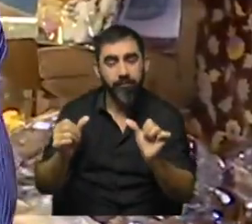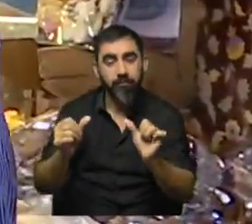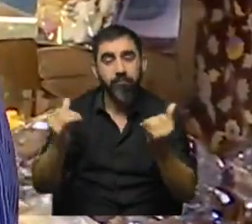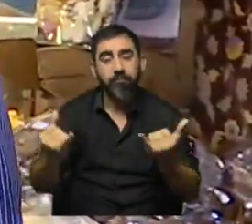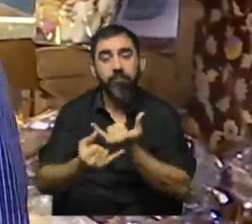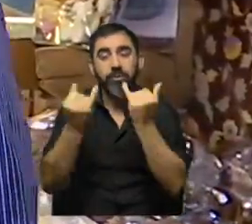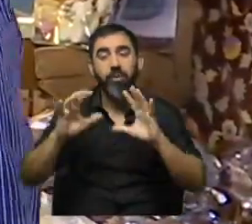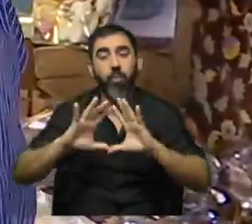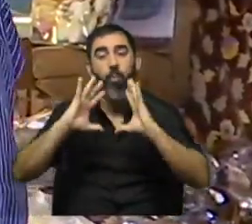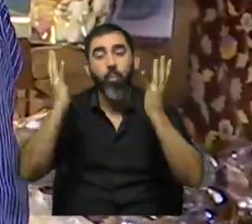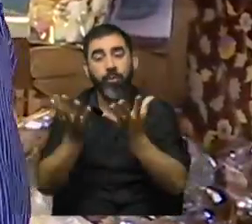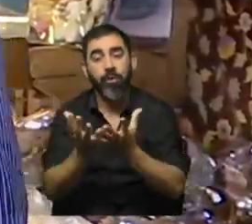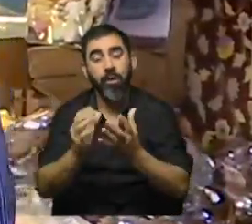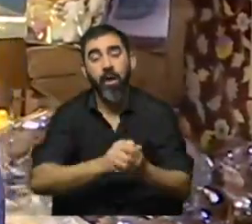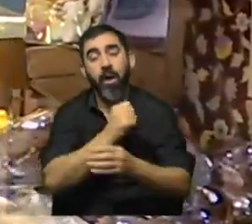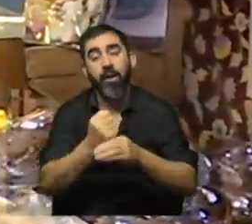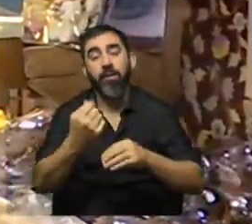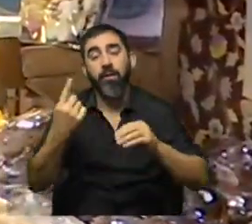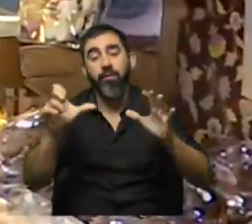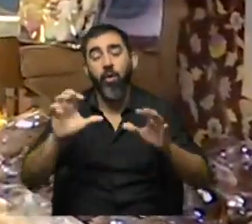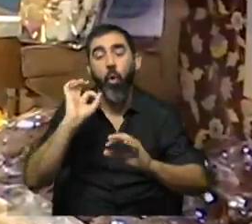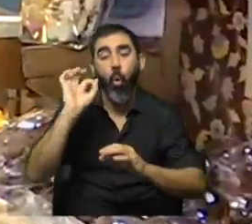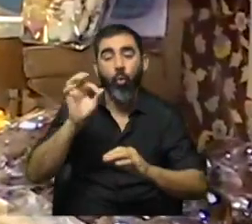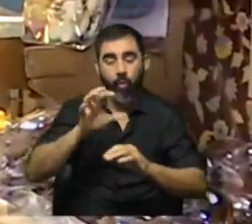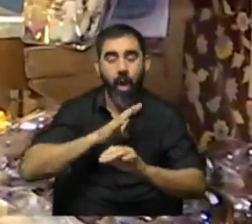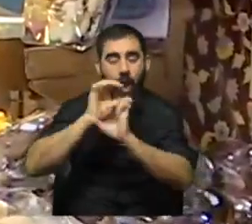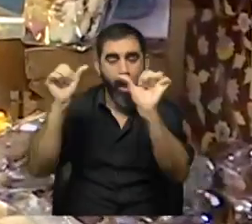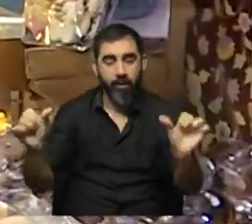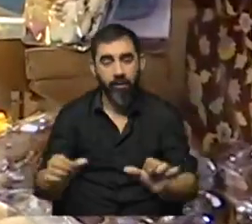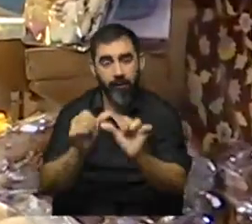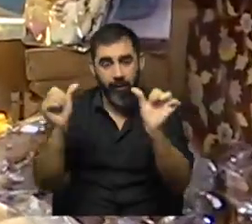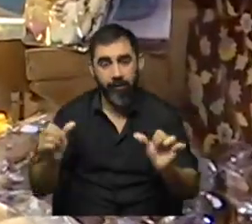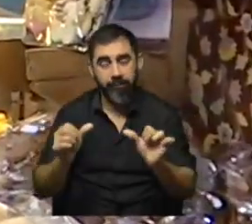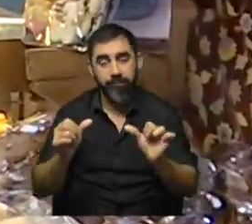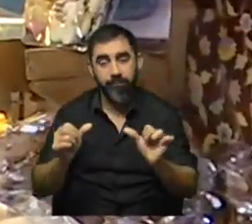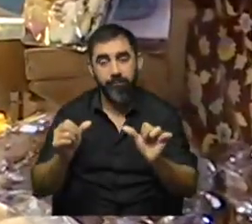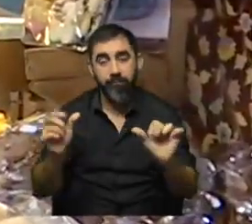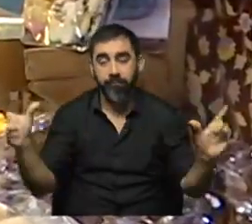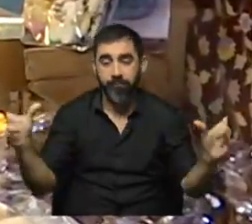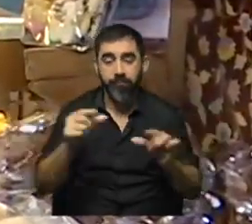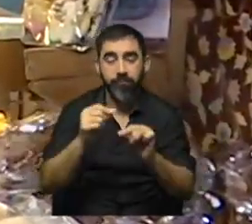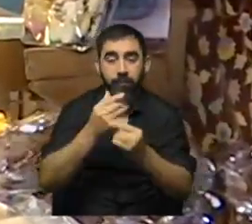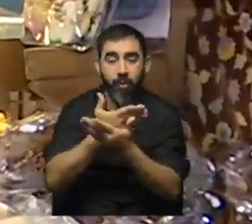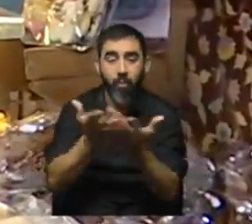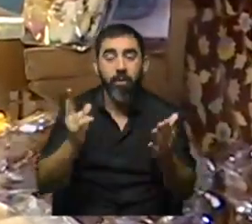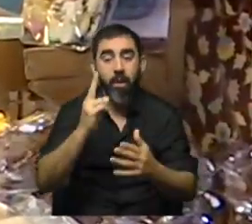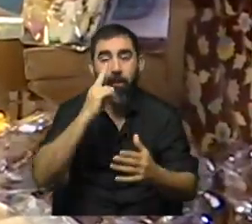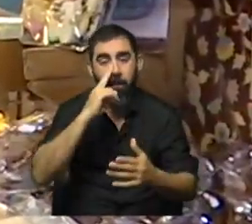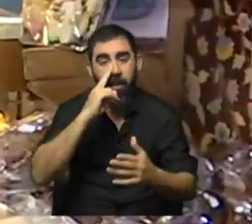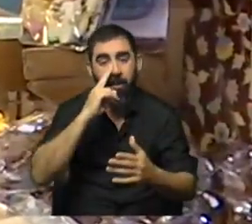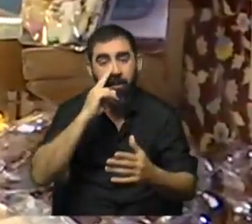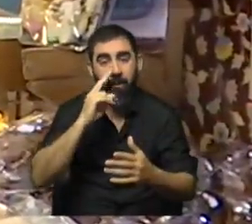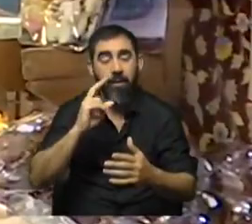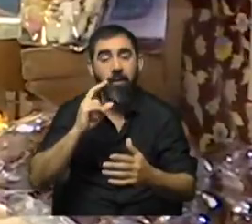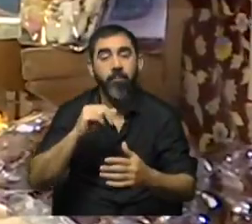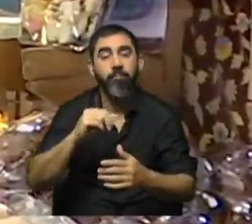Mundial del Pan, hasta el 16 de octubre va a haber actividades, que se va a terminar con una demostración de pan marsellés en el mercado